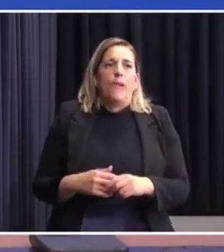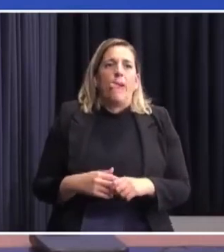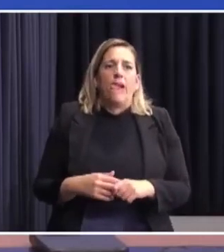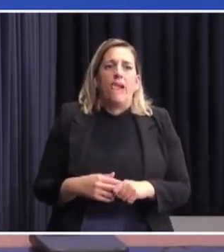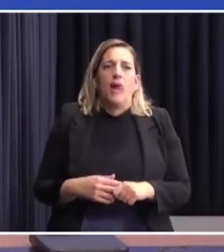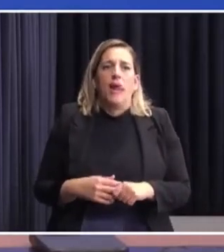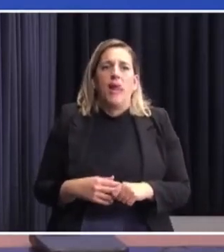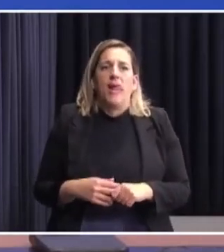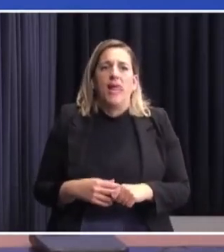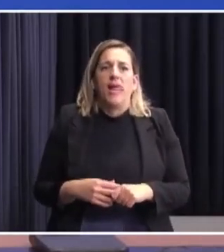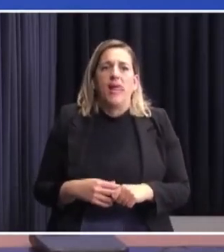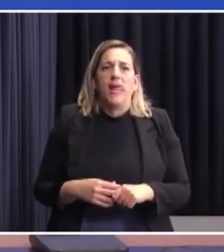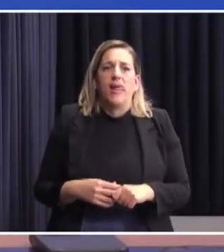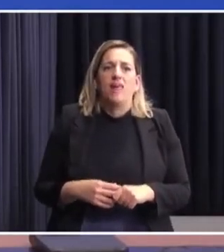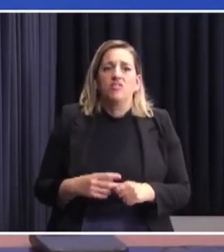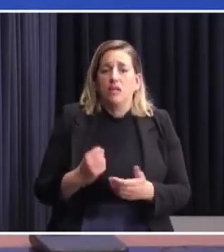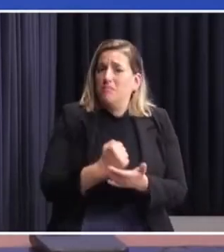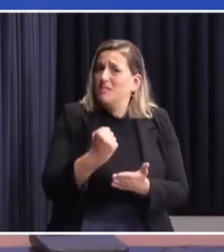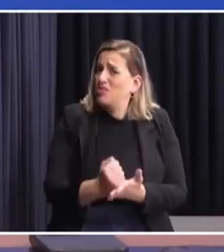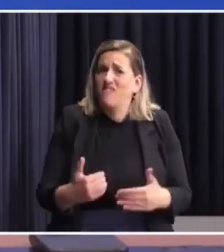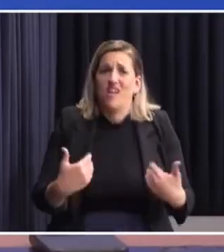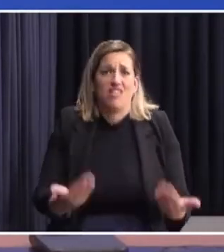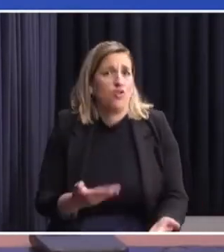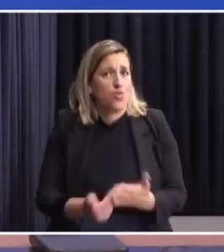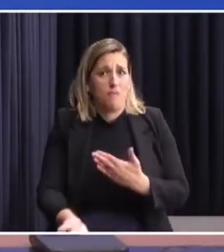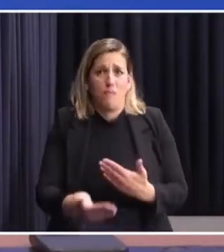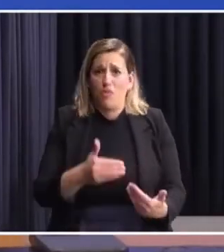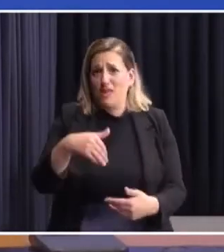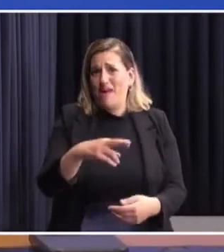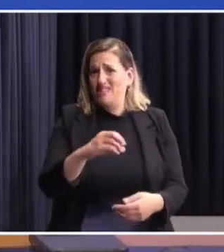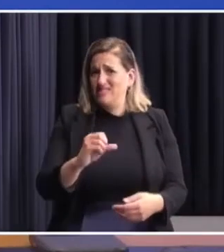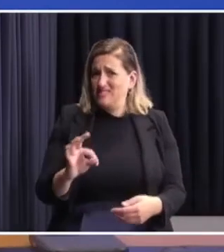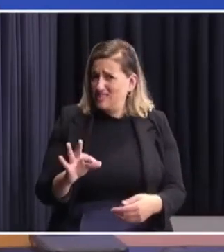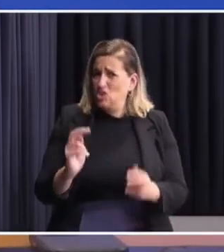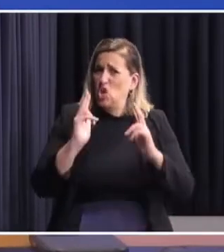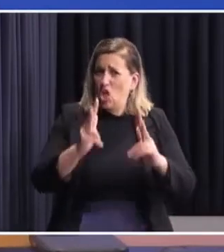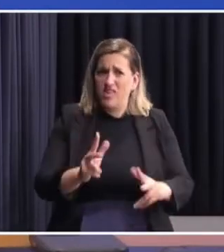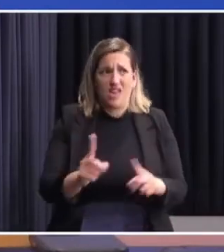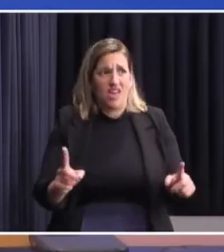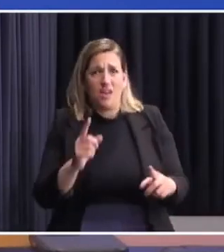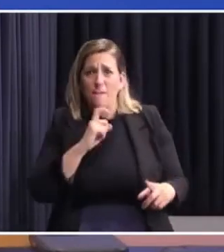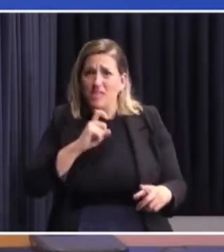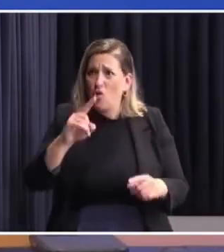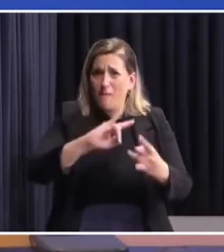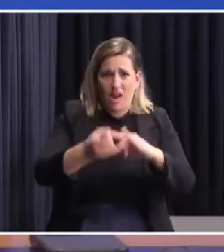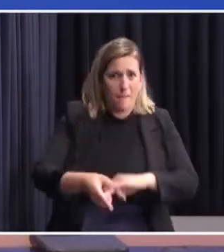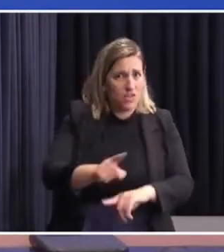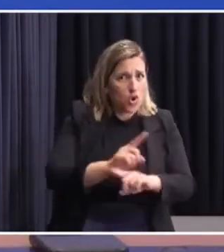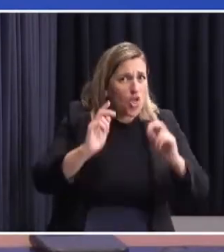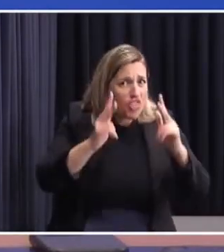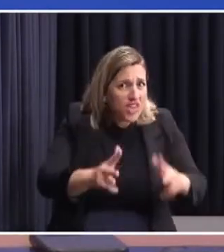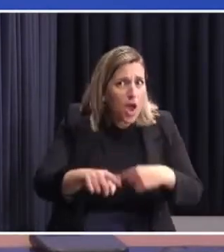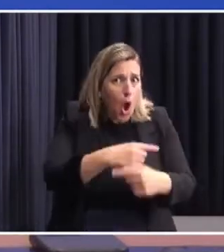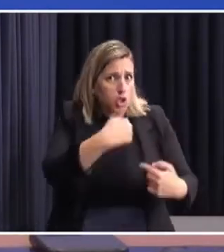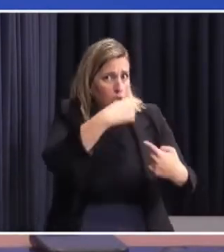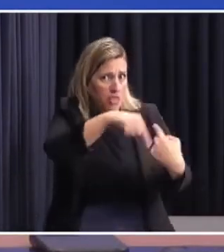Aún sabiendo que era Marcet, el pasaporte había que darlo. Ese es el tema. Segundo, yo nunca dije que se ocultó información en el Parlamento. Son otros